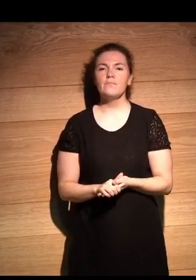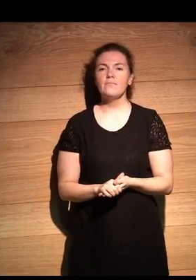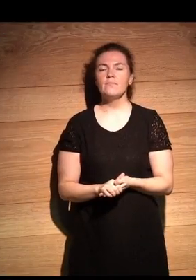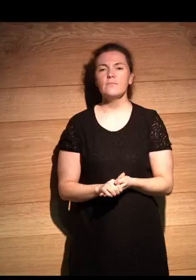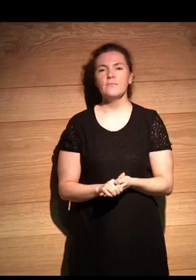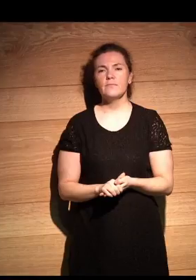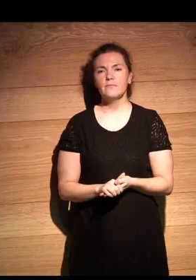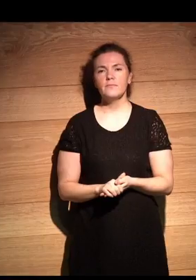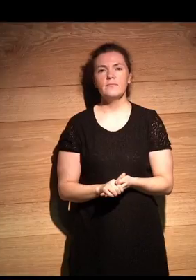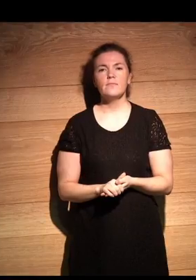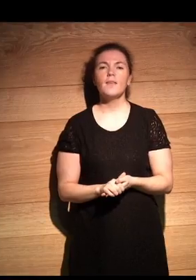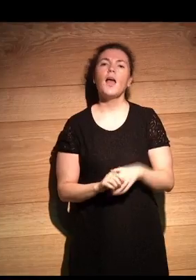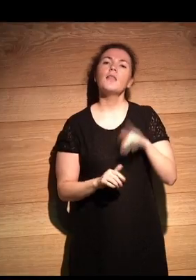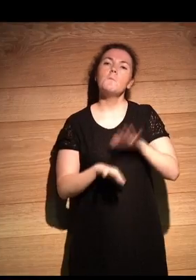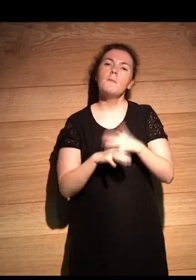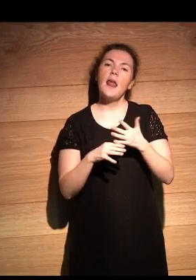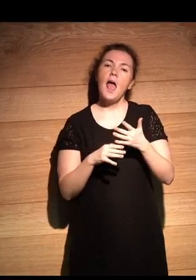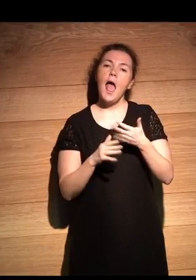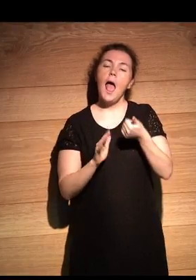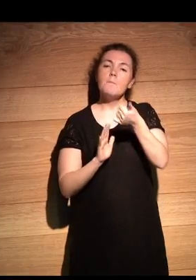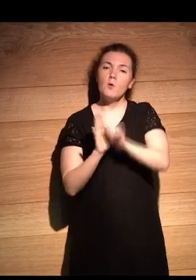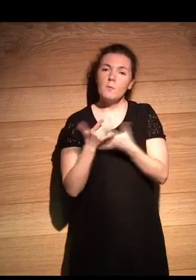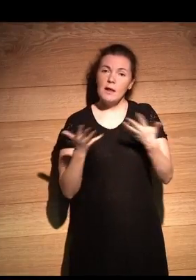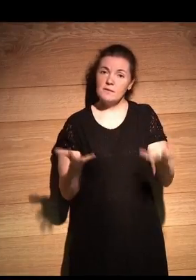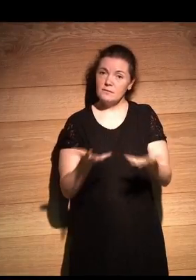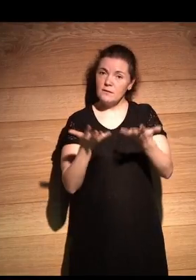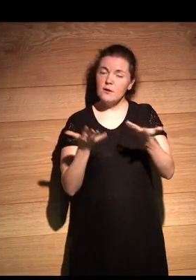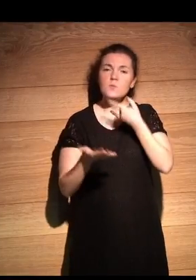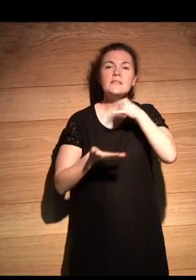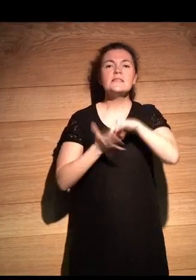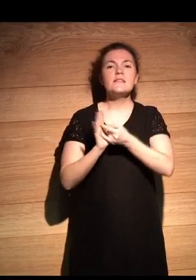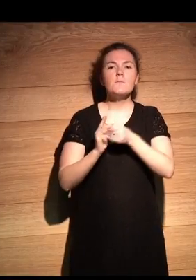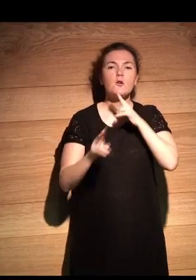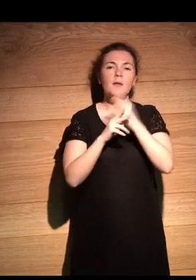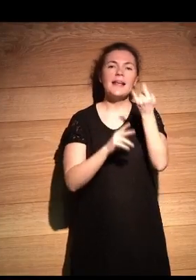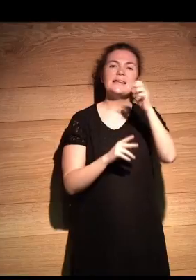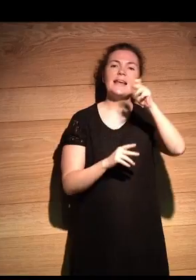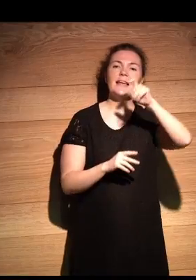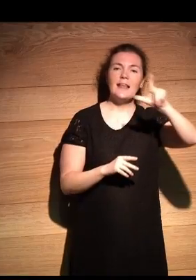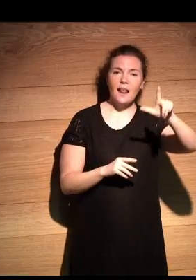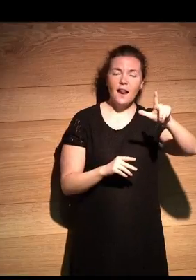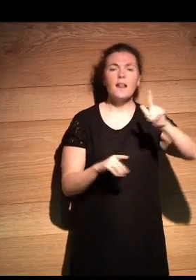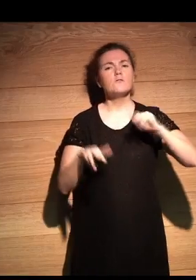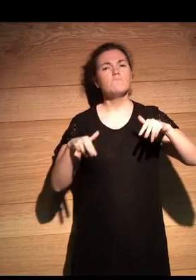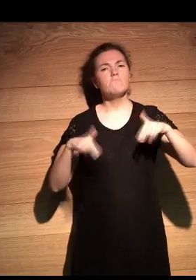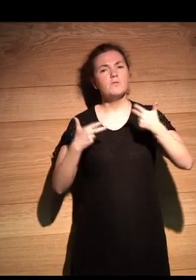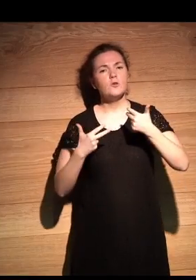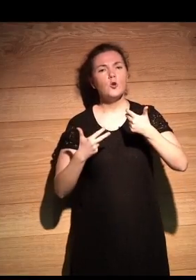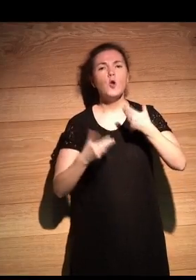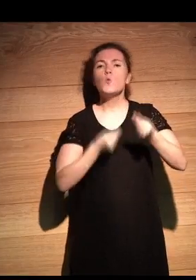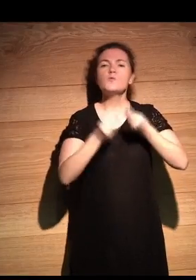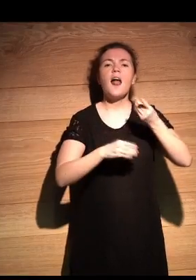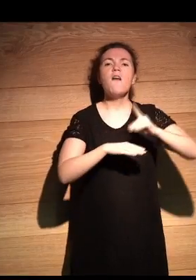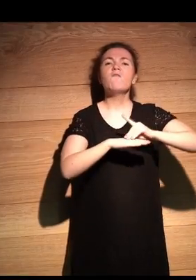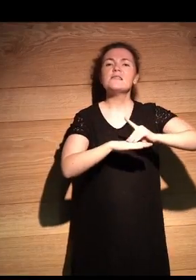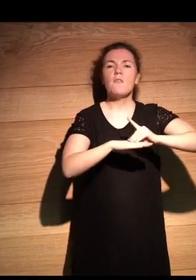para digamos aumentar la ligereza de la aplicación utilizamos un sistema que se llama Jekyll básicamente lo que nos permite es no utilizar base de